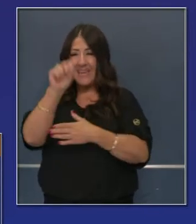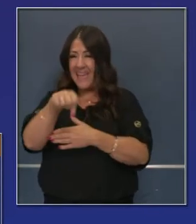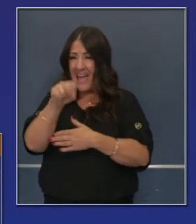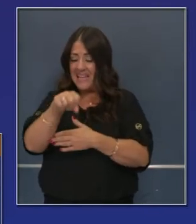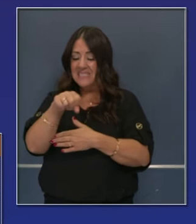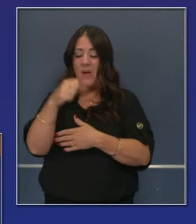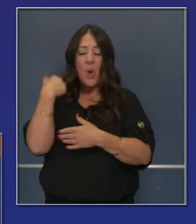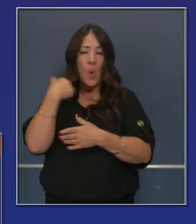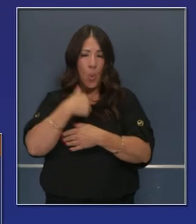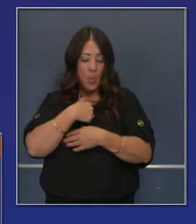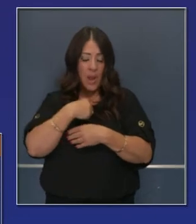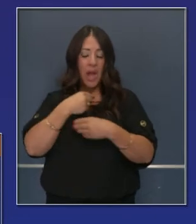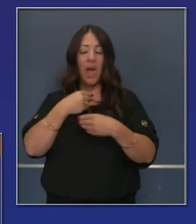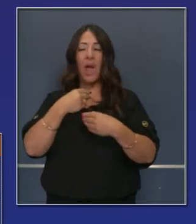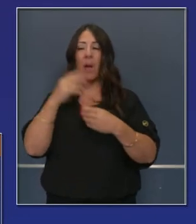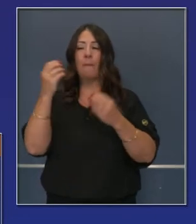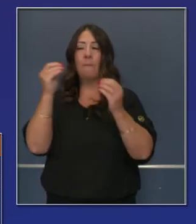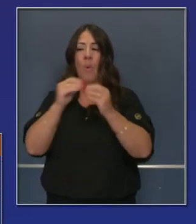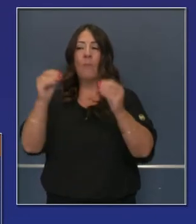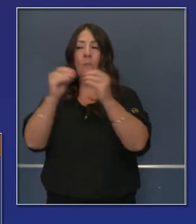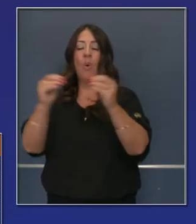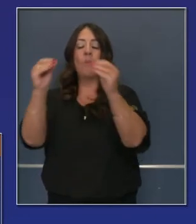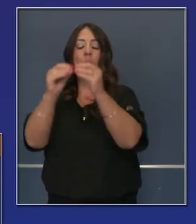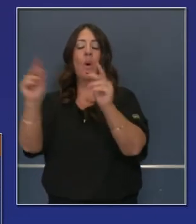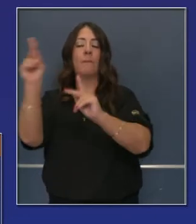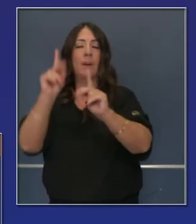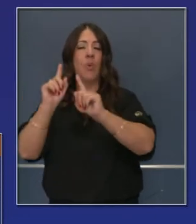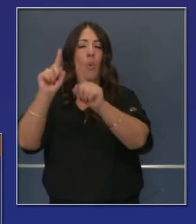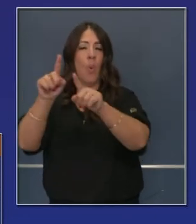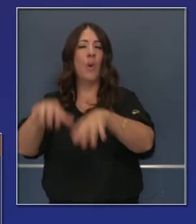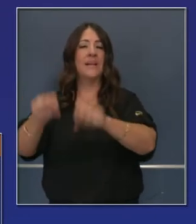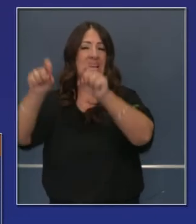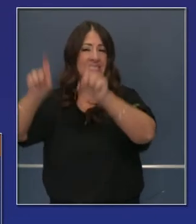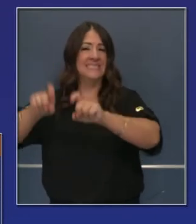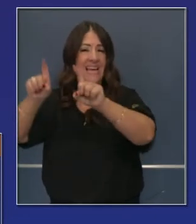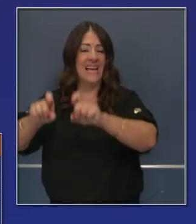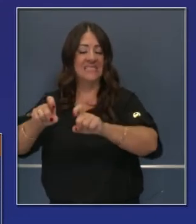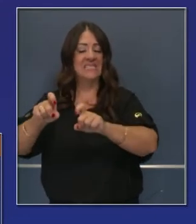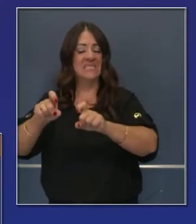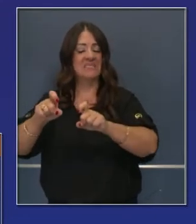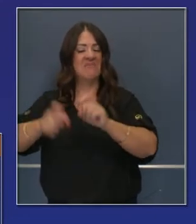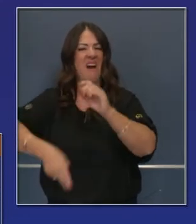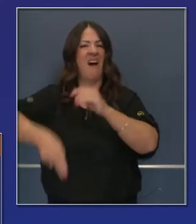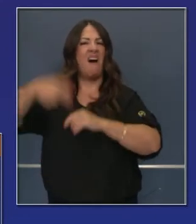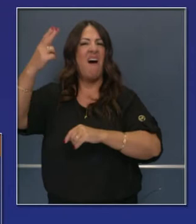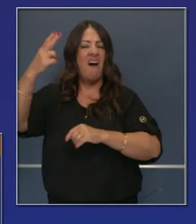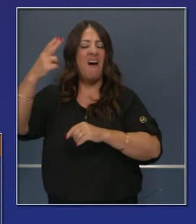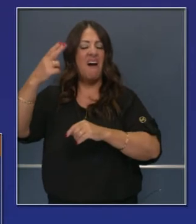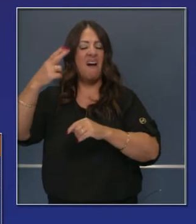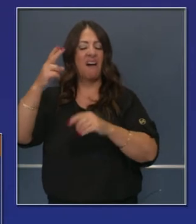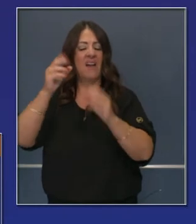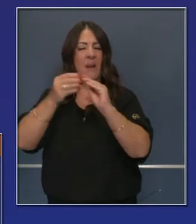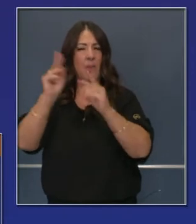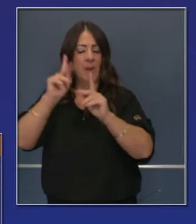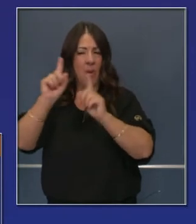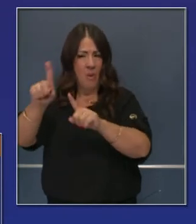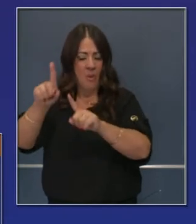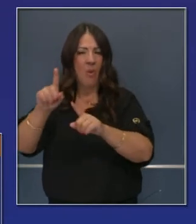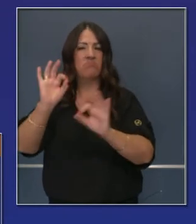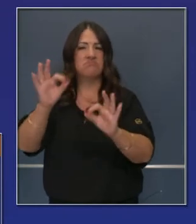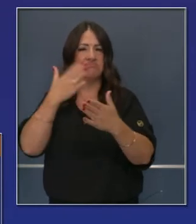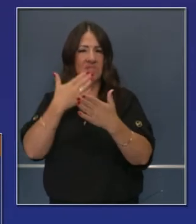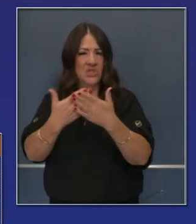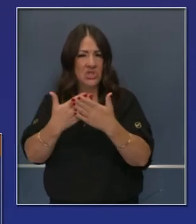pruebas diagnósticas a diario al ir superando estos incendios, de los cuales les reseñaré dentro de un momento. Pero tenemos